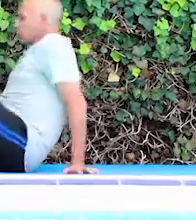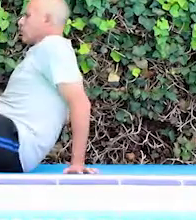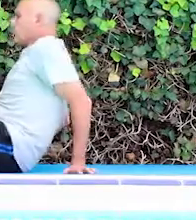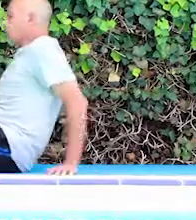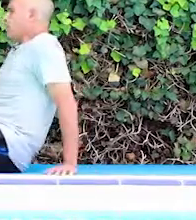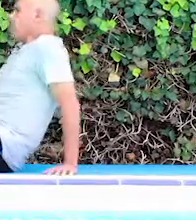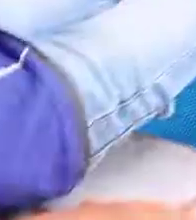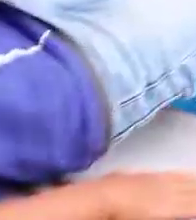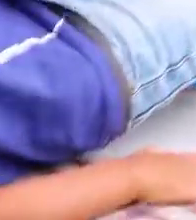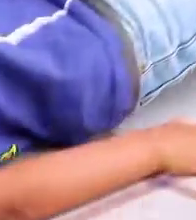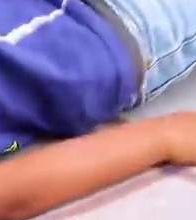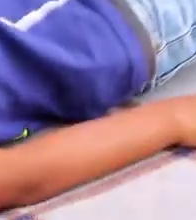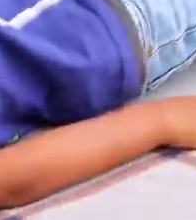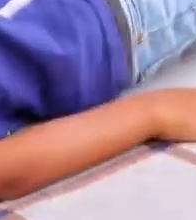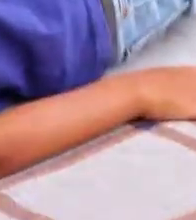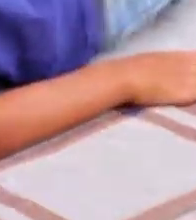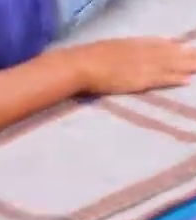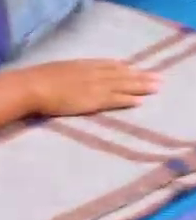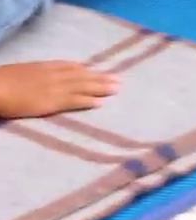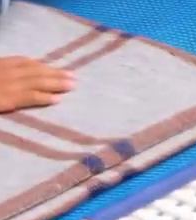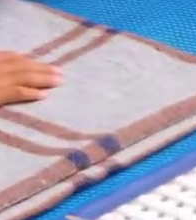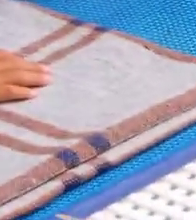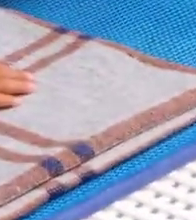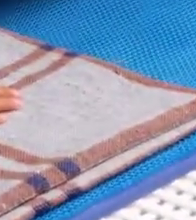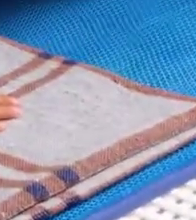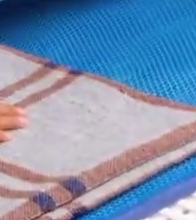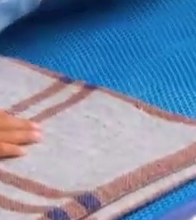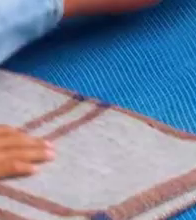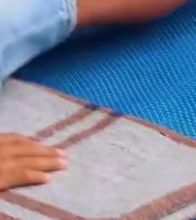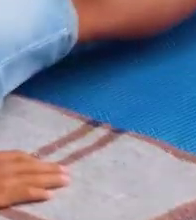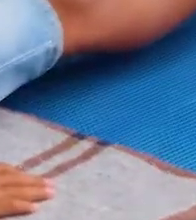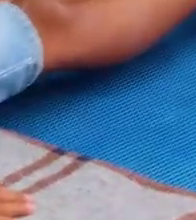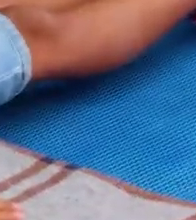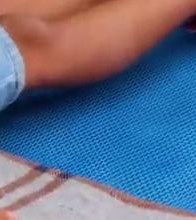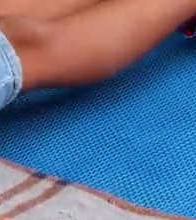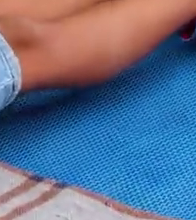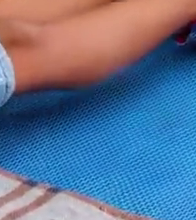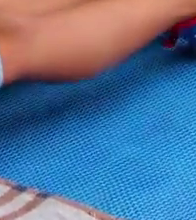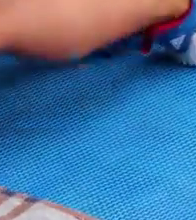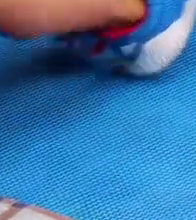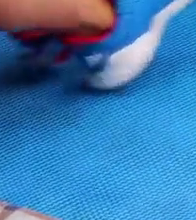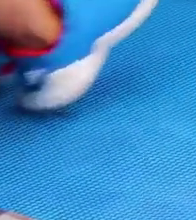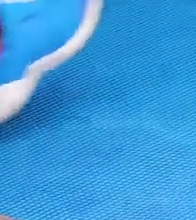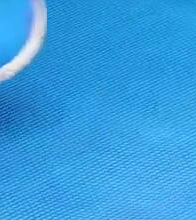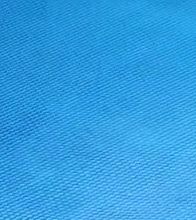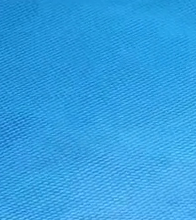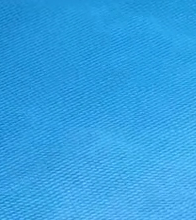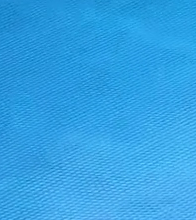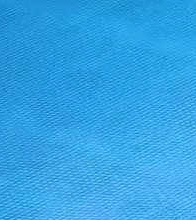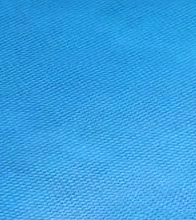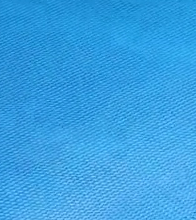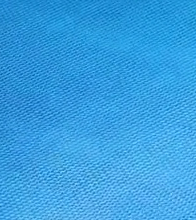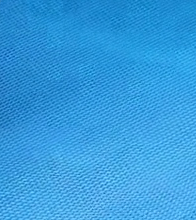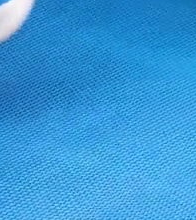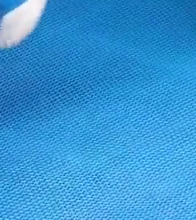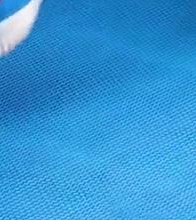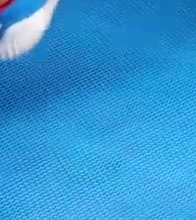Nos acostamos totalmente y hacemos tres flexiones y extensiones. Una.